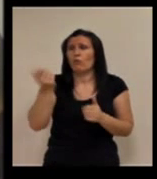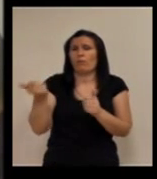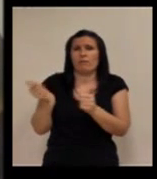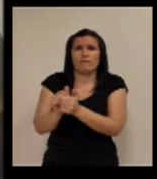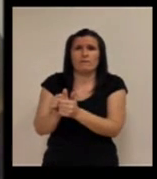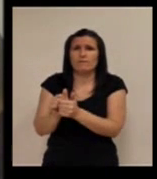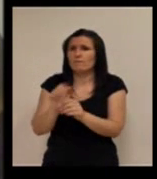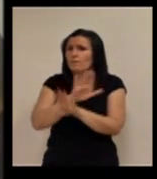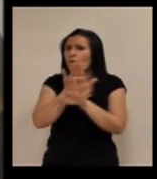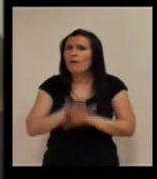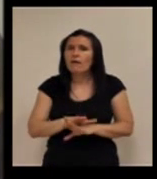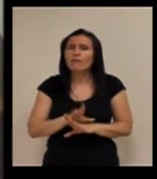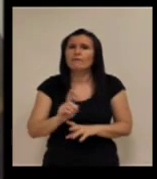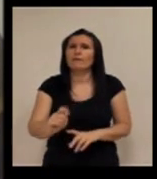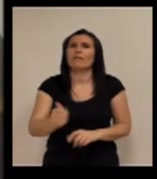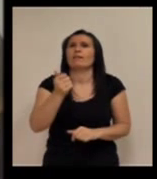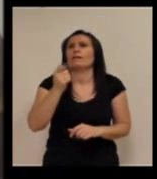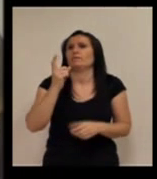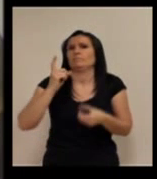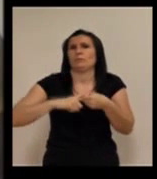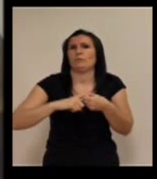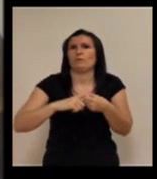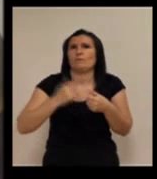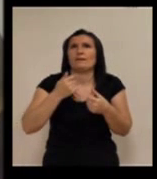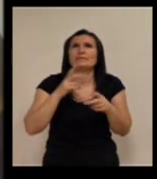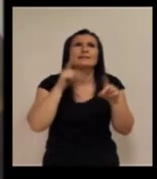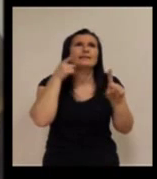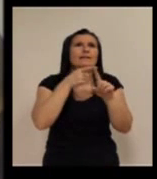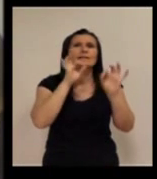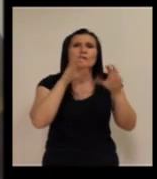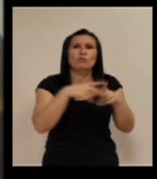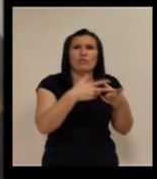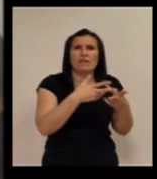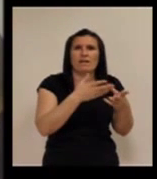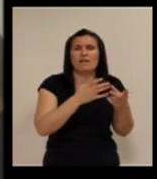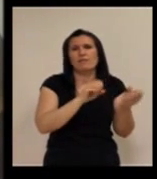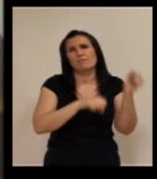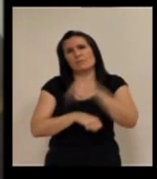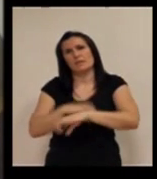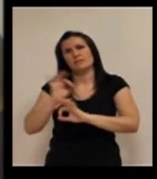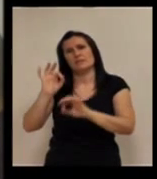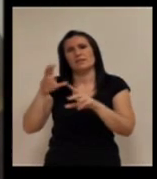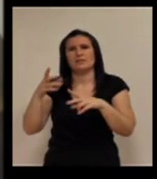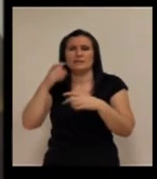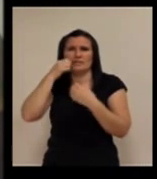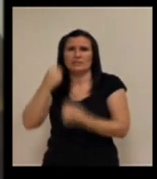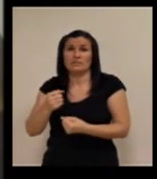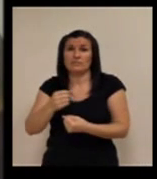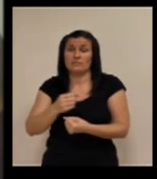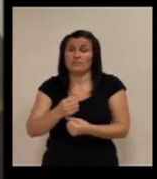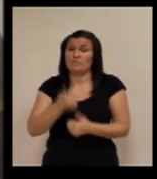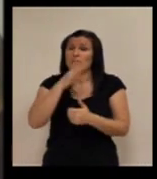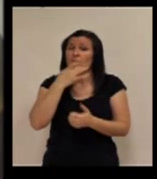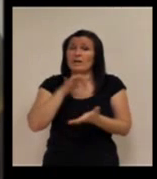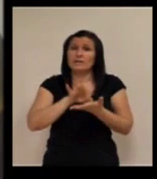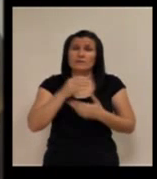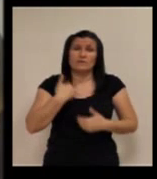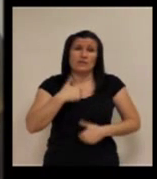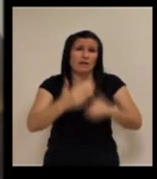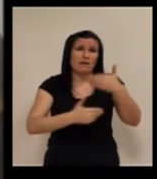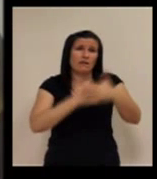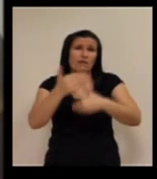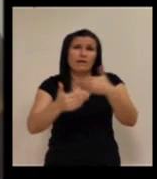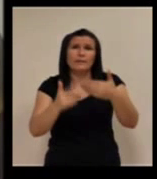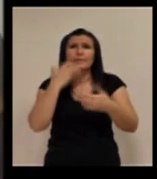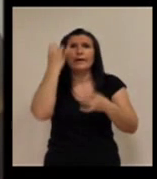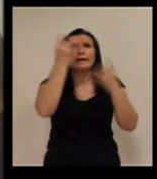dependiente, al final es mucho más socio que sanitario, porque, sobre todo en estos últimos años, el servicio ha evolucionado, pues como comentábamos antes,